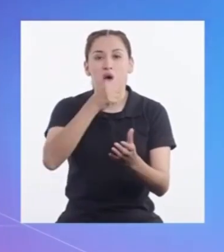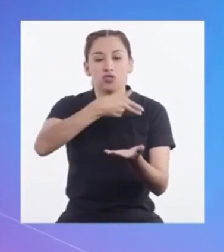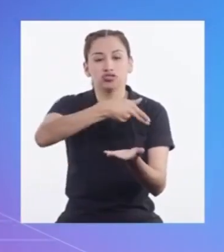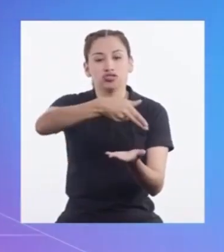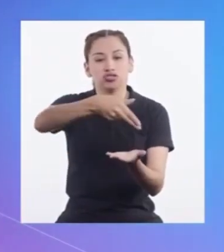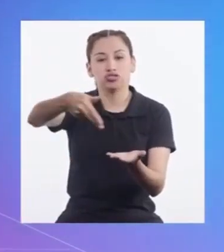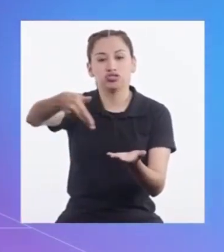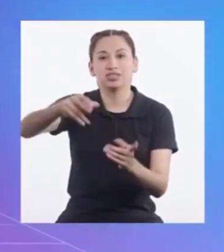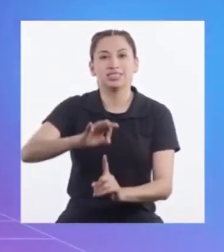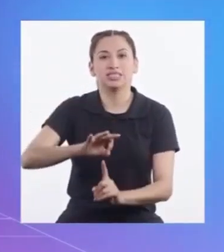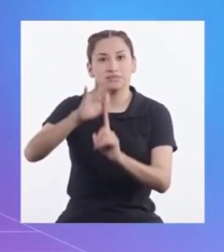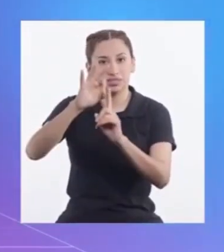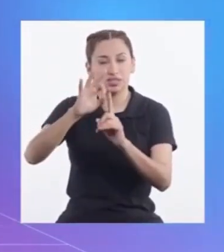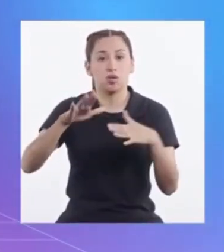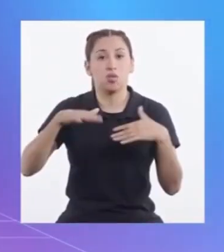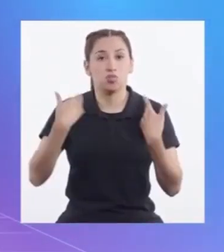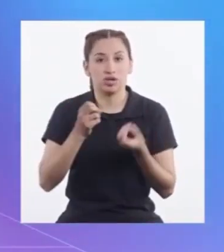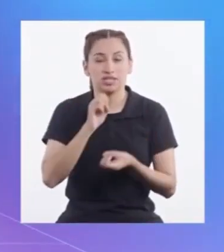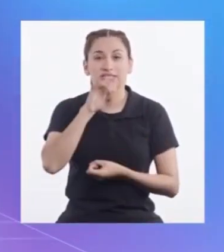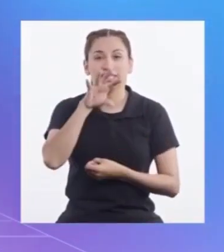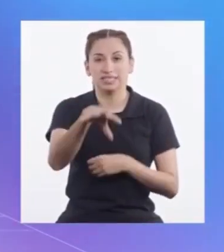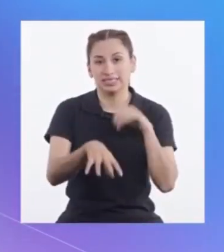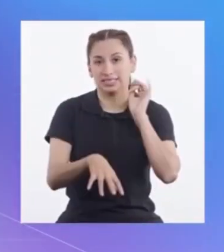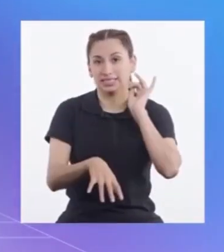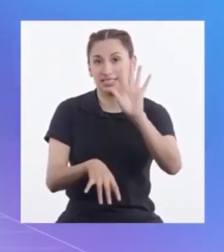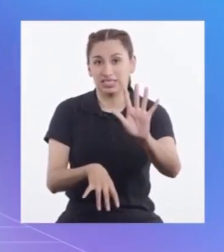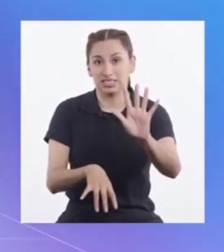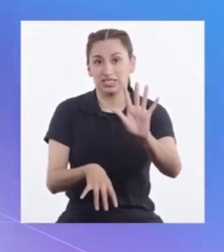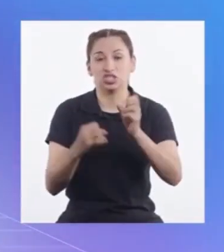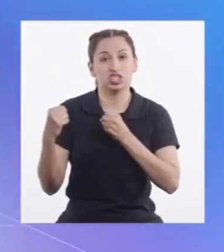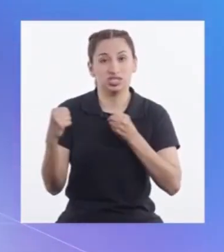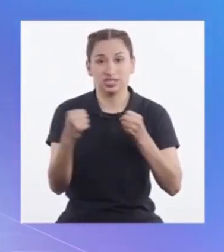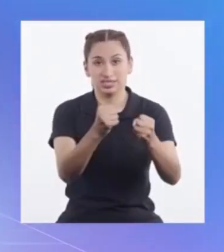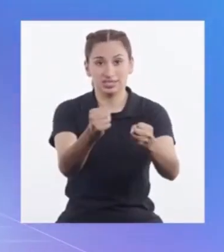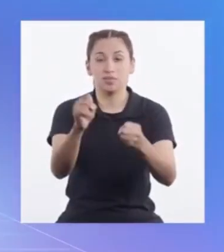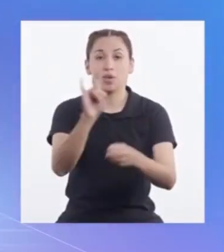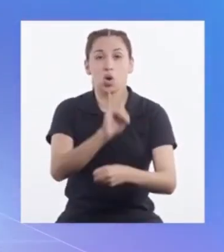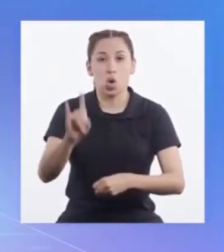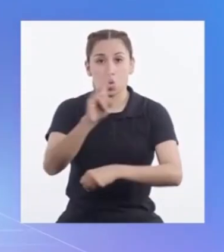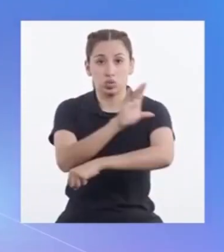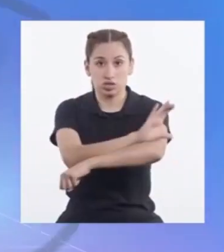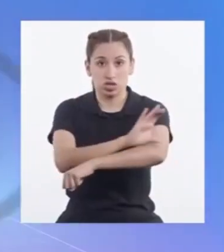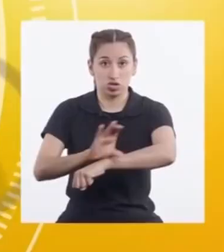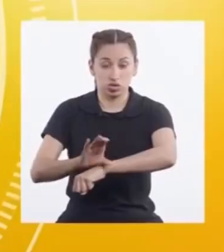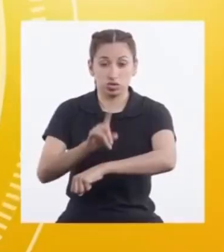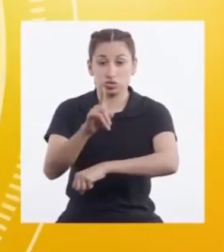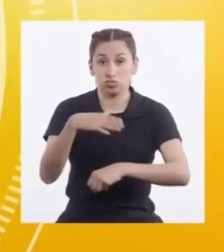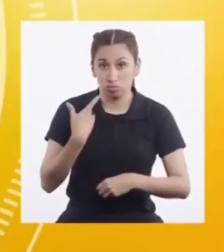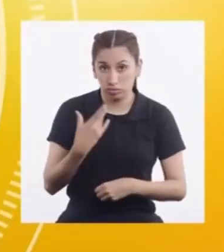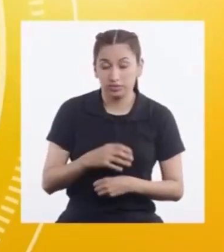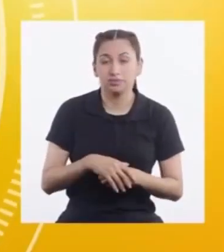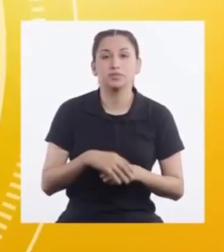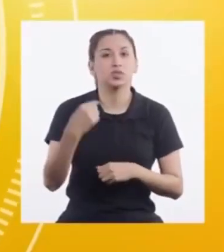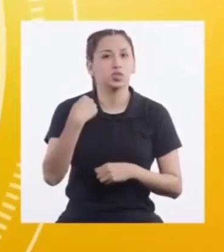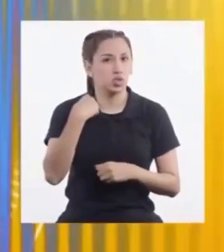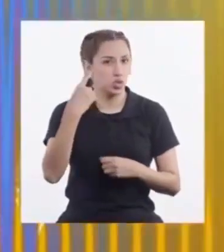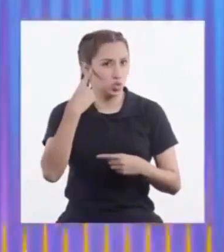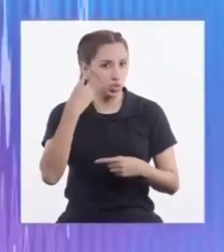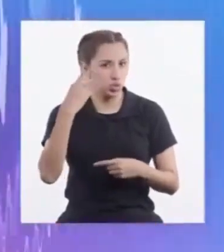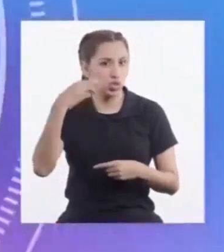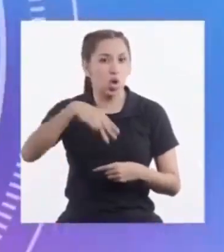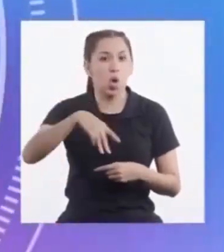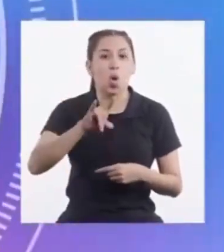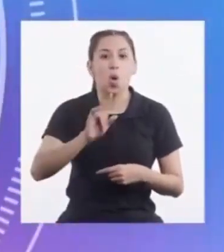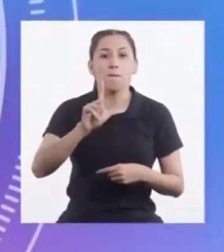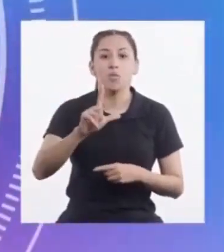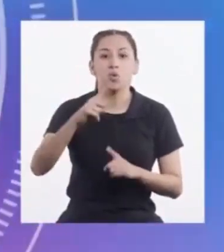Especializado Pueden mencionar Pueden Cinco sistemas De riego Que se usan En la costa He escuchado De las